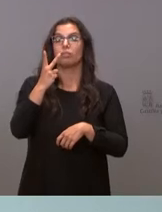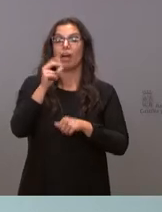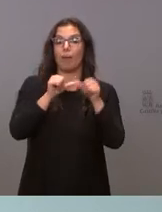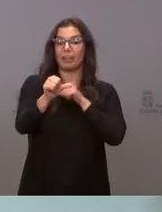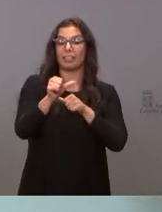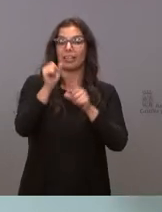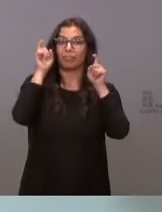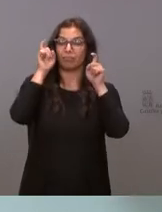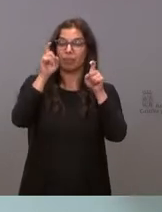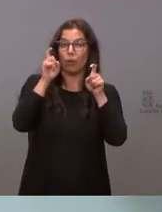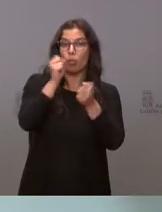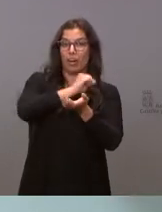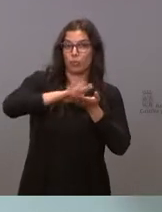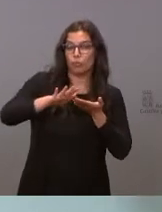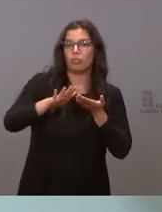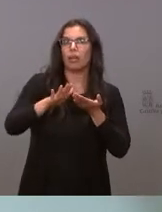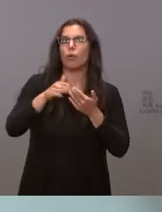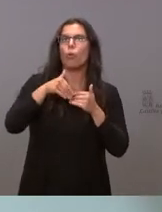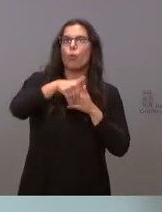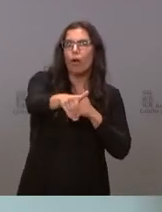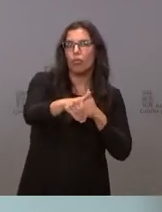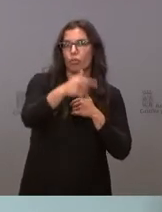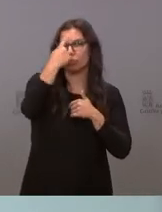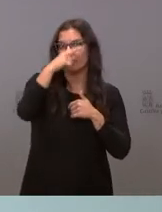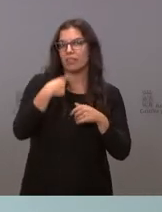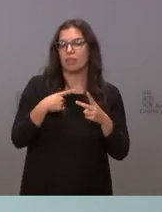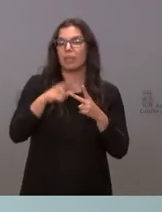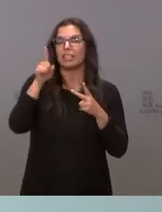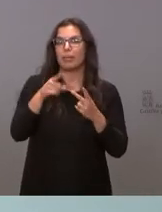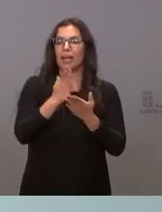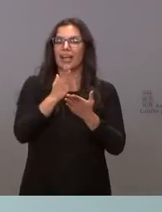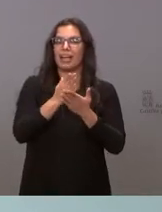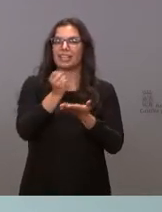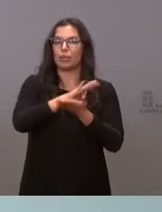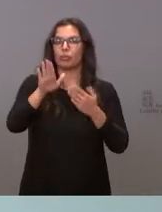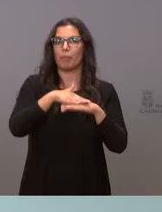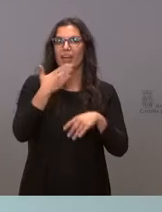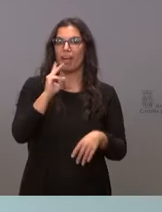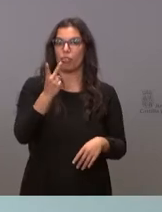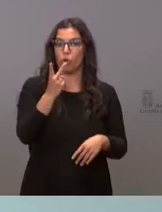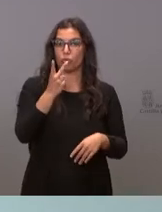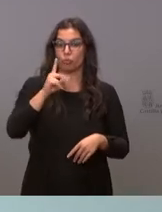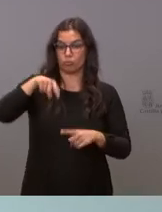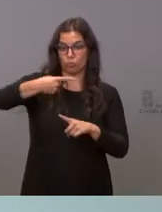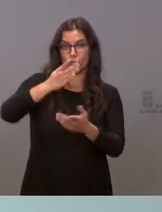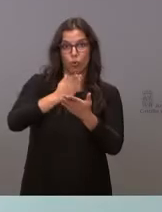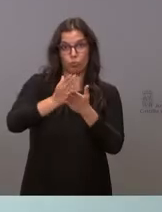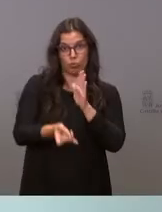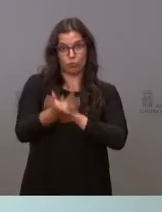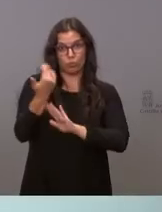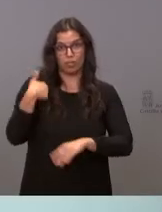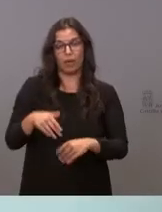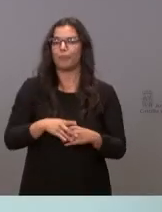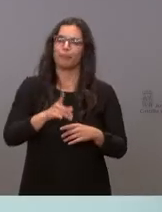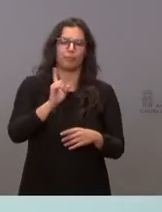más detalles. Presidente, saber para cuándo y si alguna de estas aulas gratuitas de dos años se van a incorporar ya al próximo curso. No,